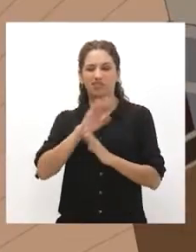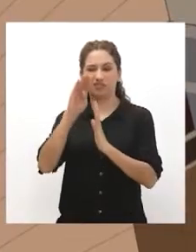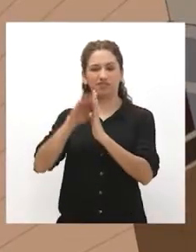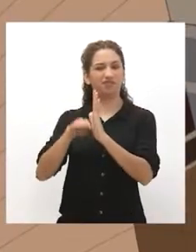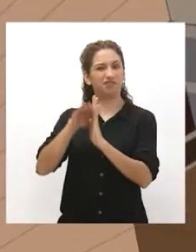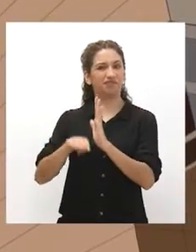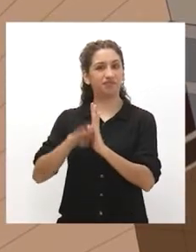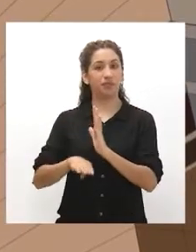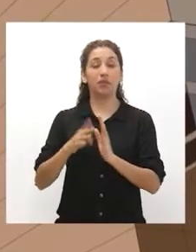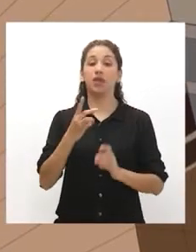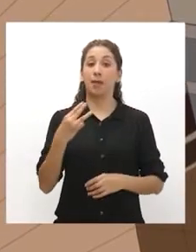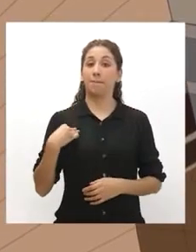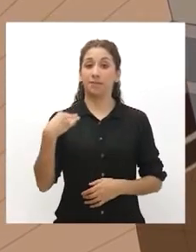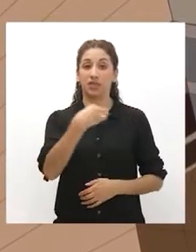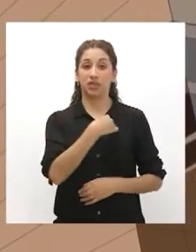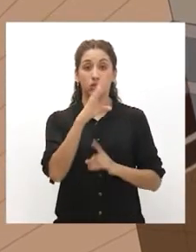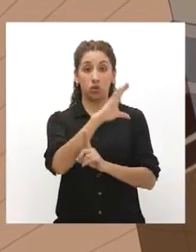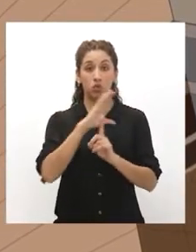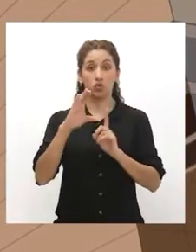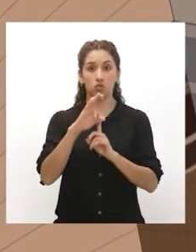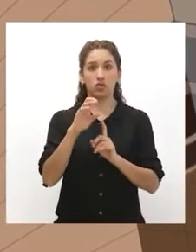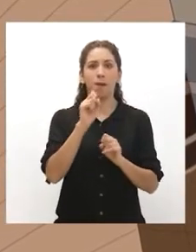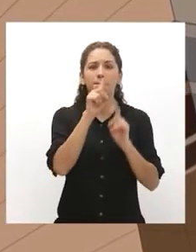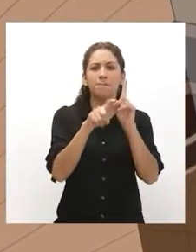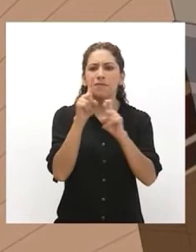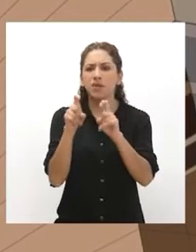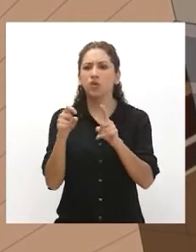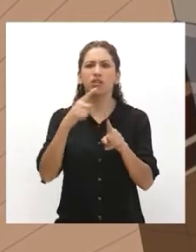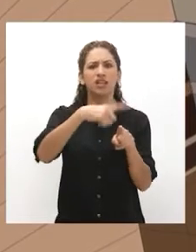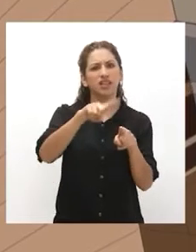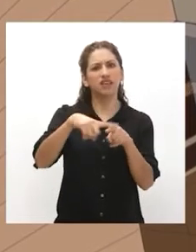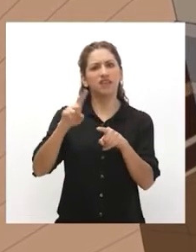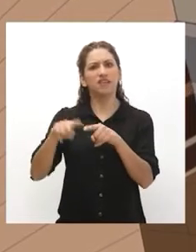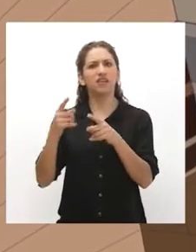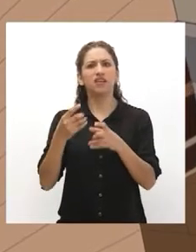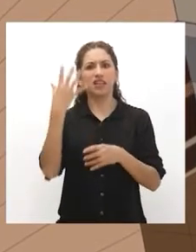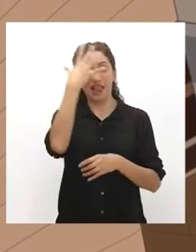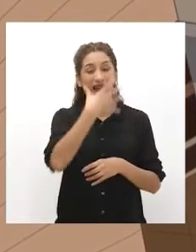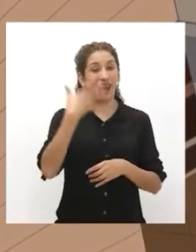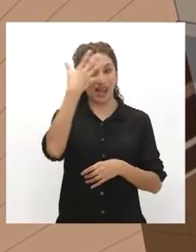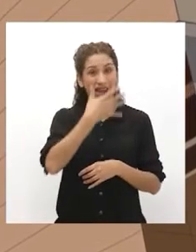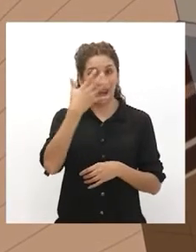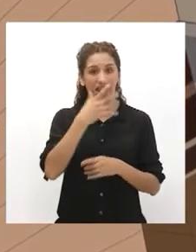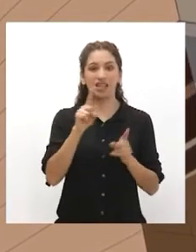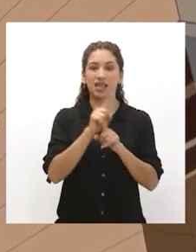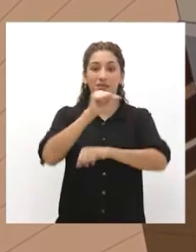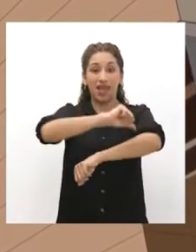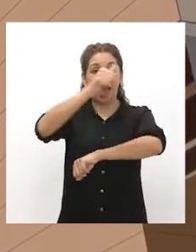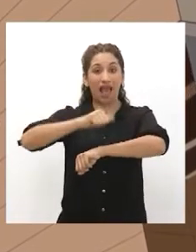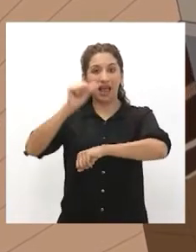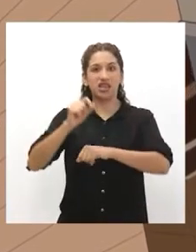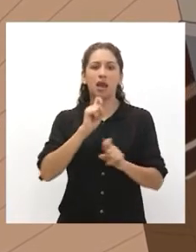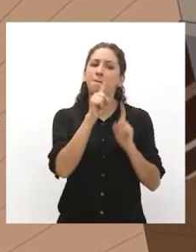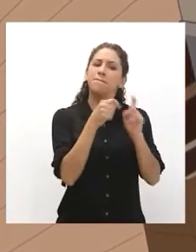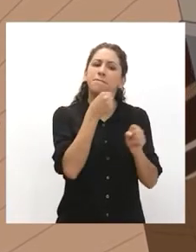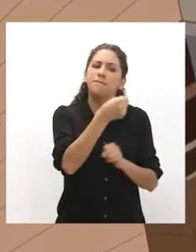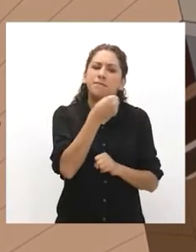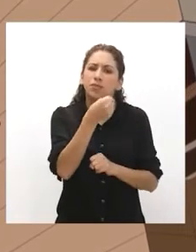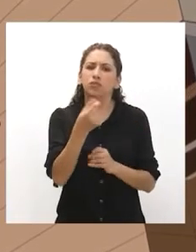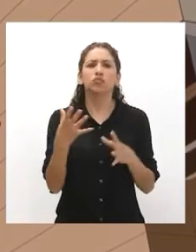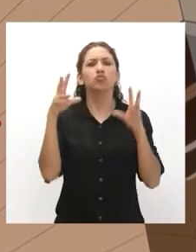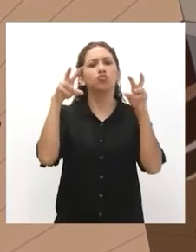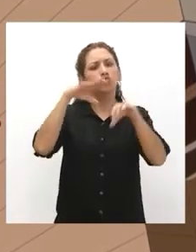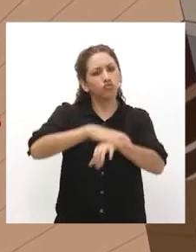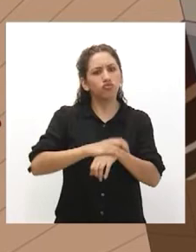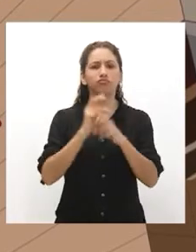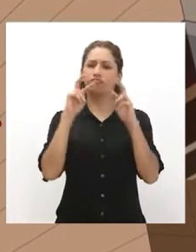racialmente. El Ministerio de Cultura entrevistó una muestra de ciudadanos andinos y afroperuanos para constatar la problemática de la